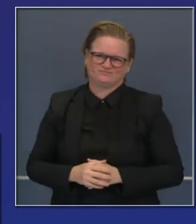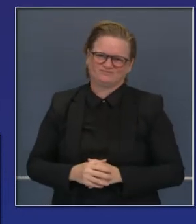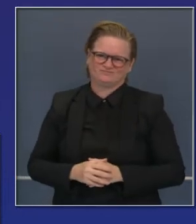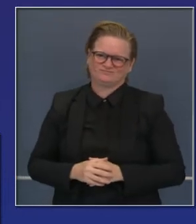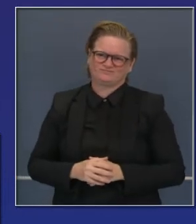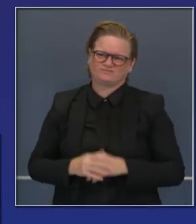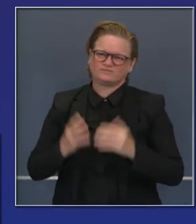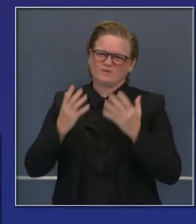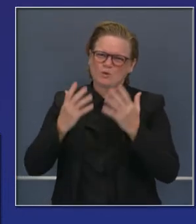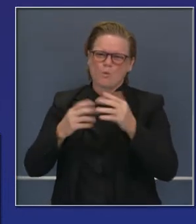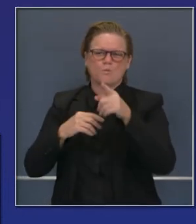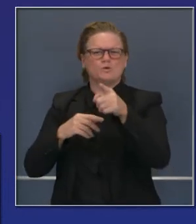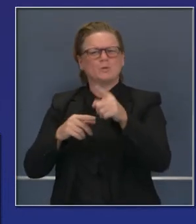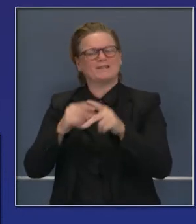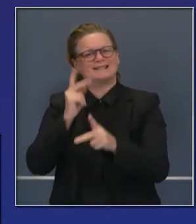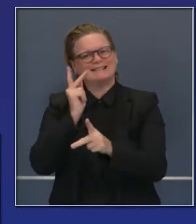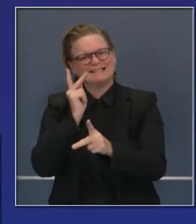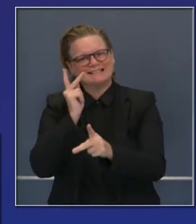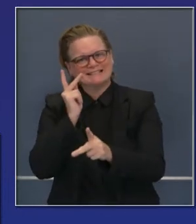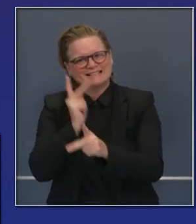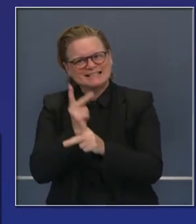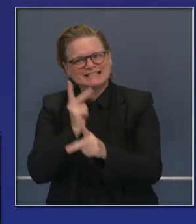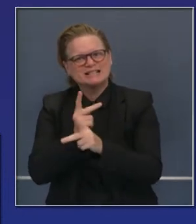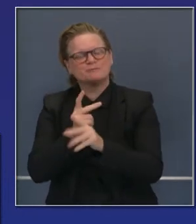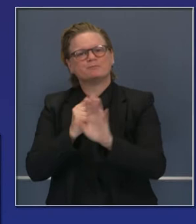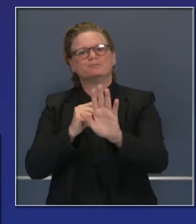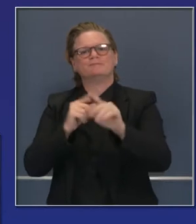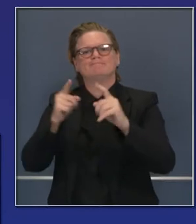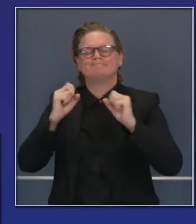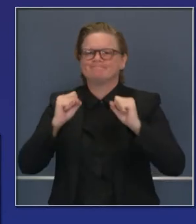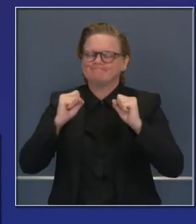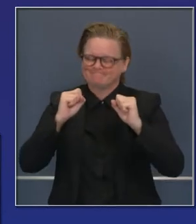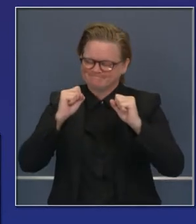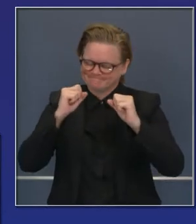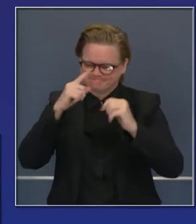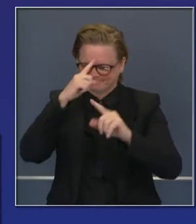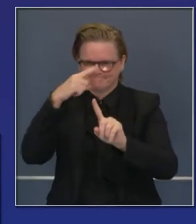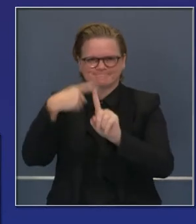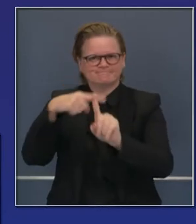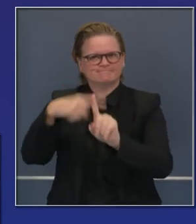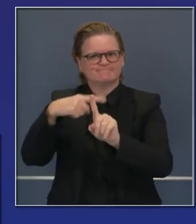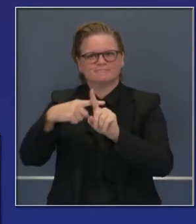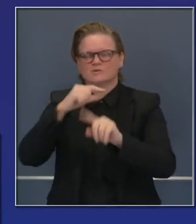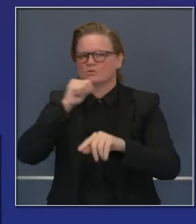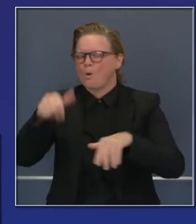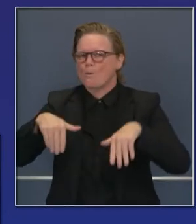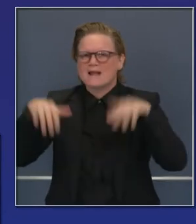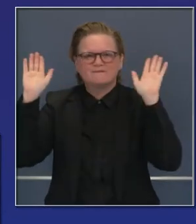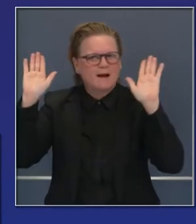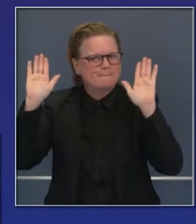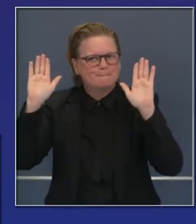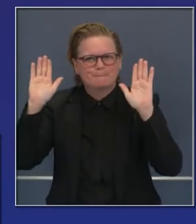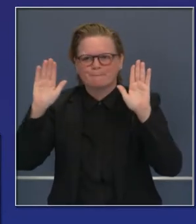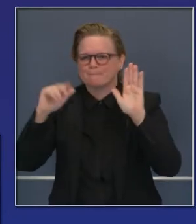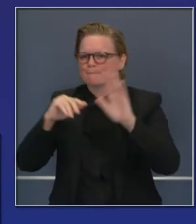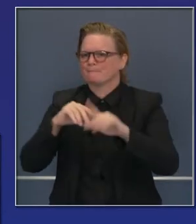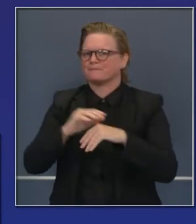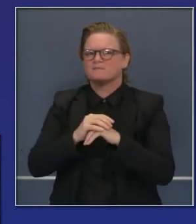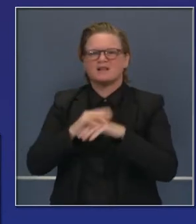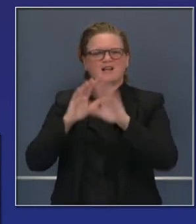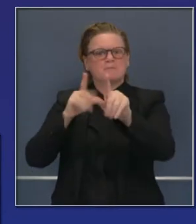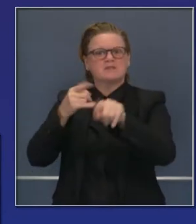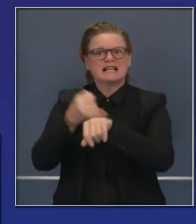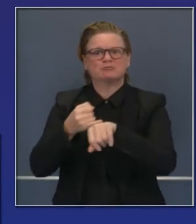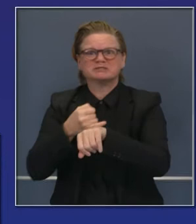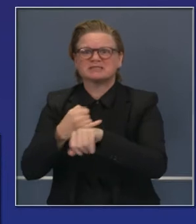La capacidad de utilizar esos dólares de impuestos y más información y acceso sobre estos préstamos para pequeños